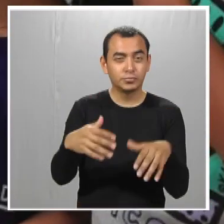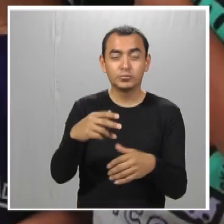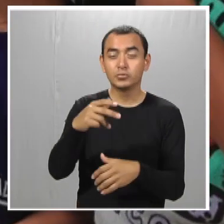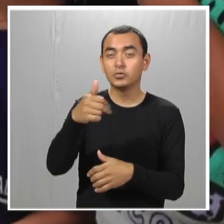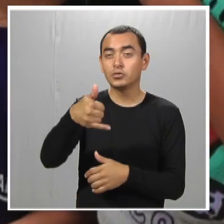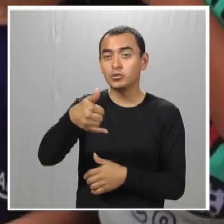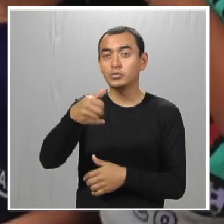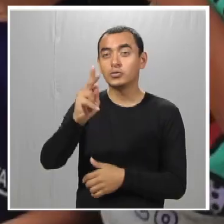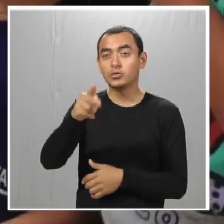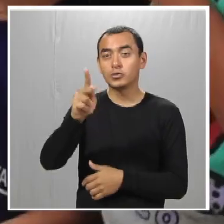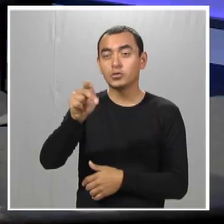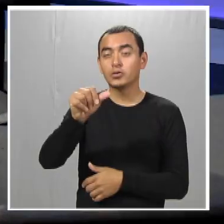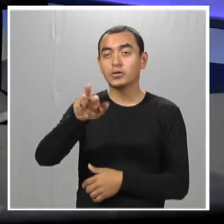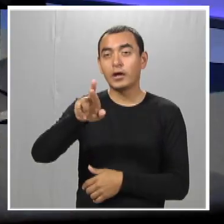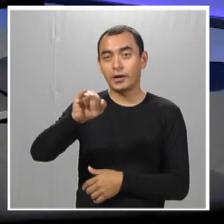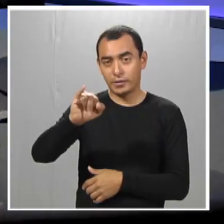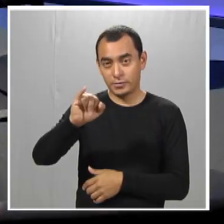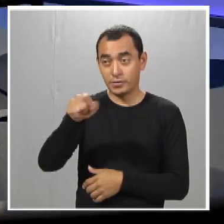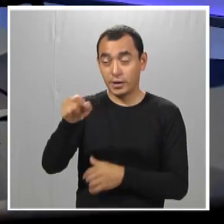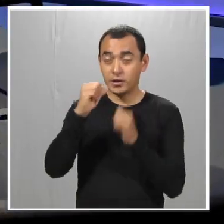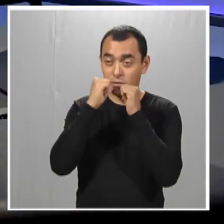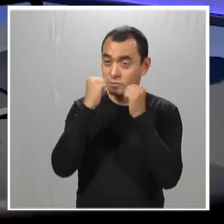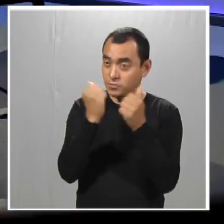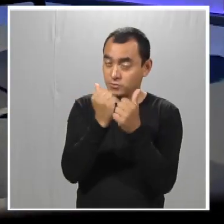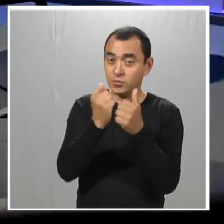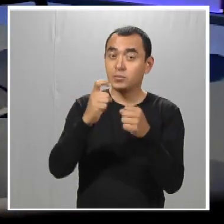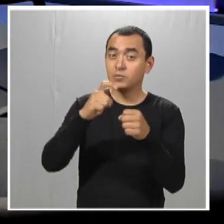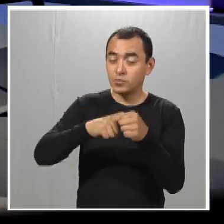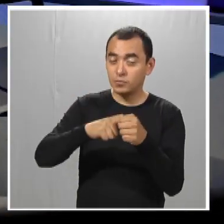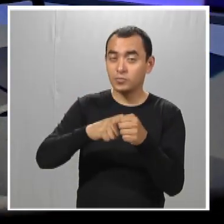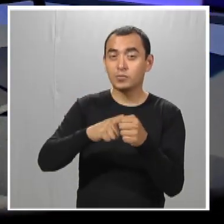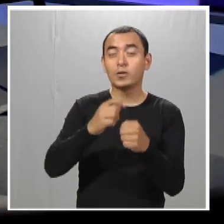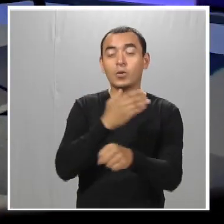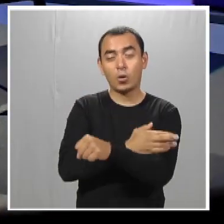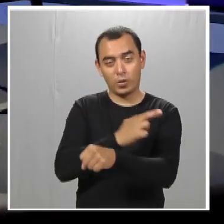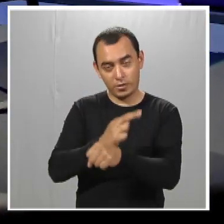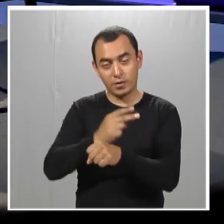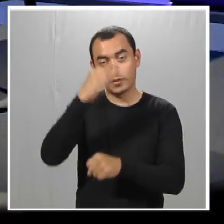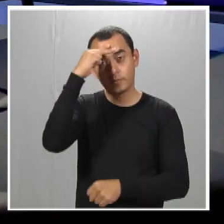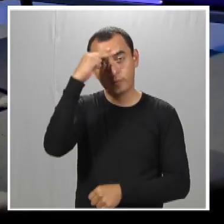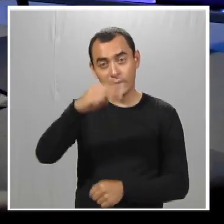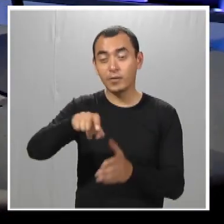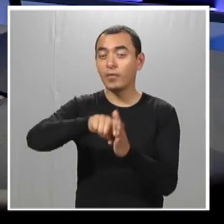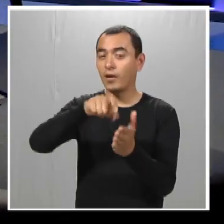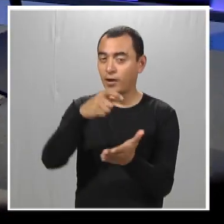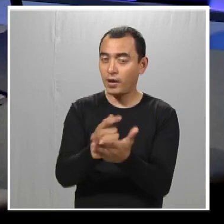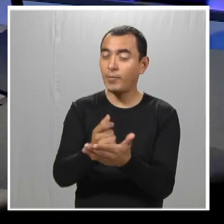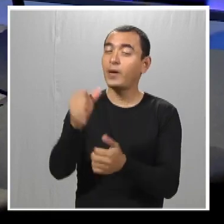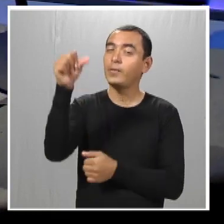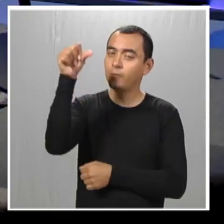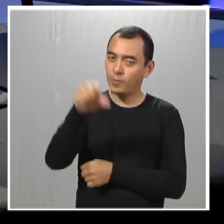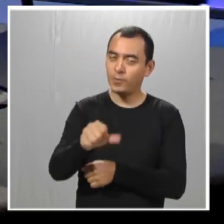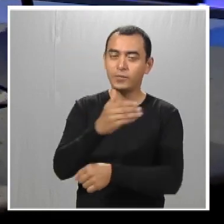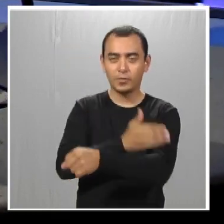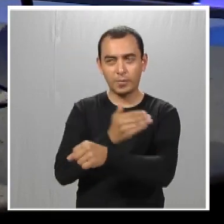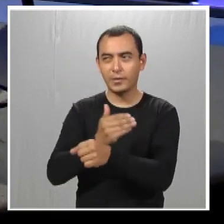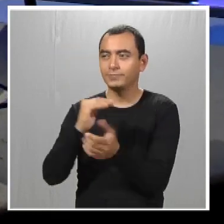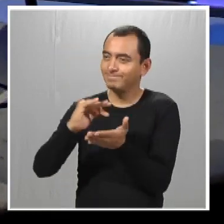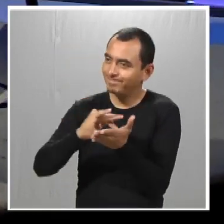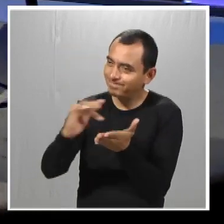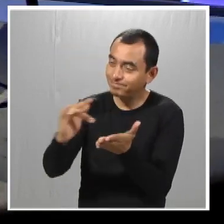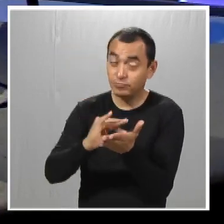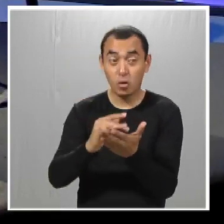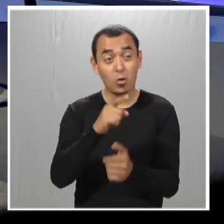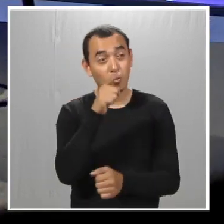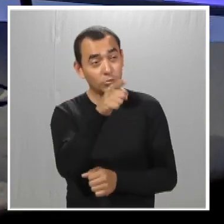Yucari Fernanda Igotoku García, que ella es coordinadora de la asociación Best Buddies México-Jalapa, hoy que nos está acompañando